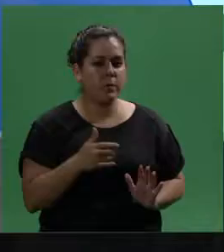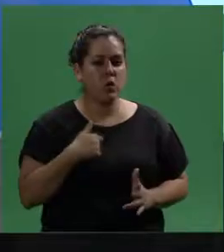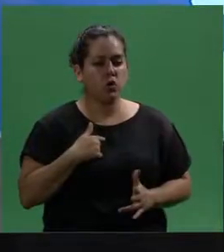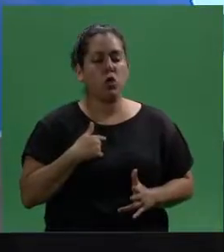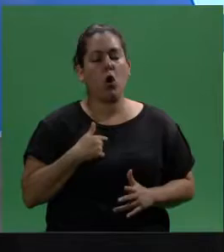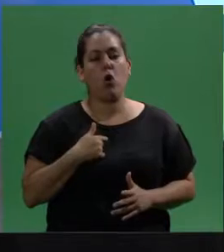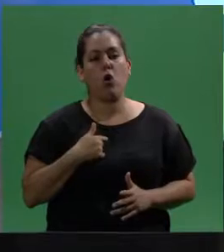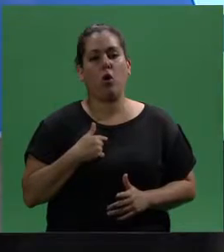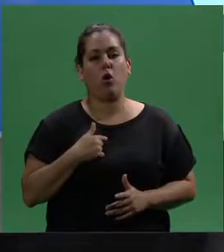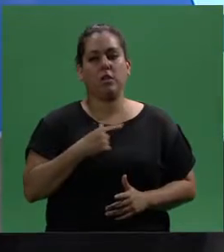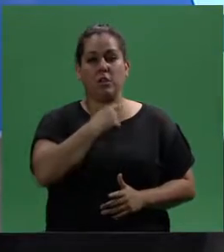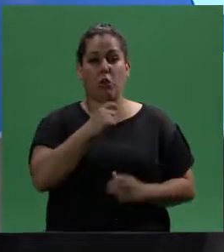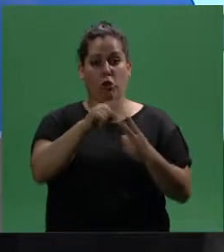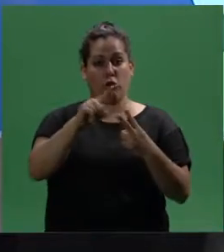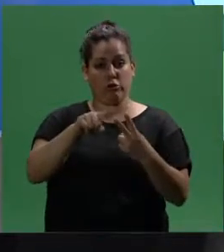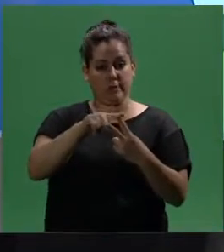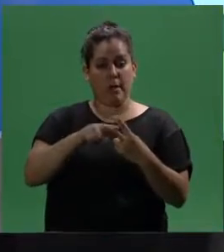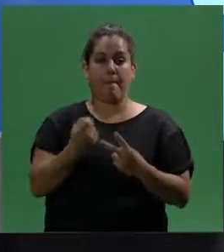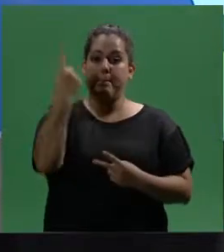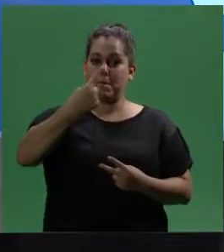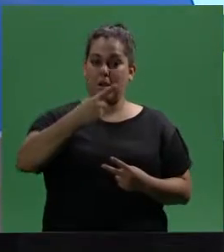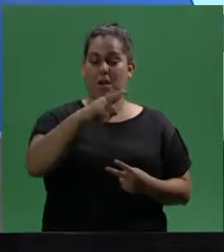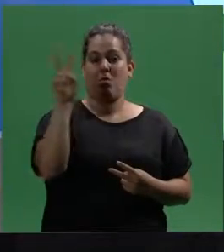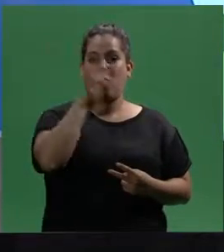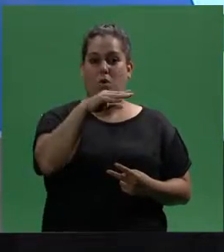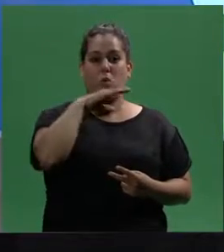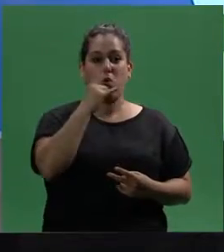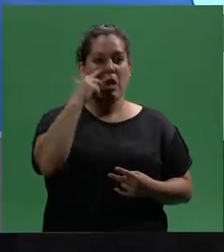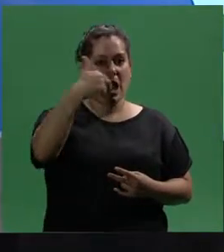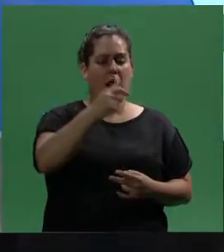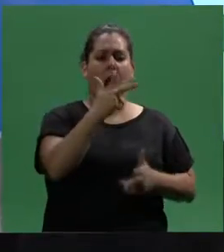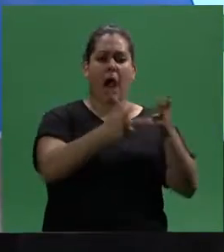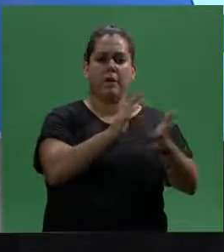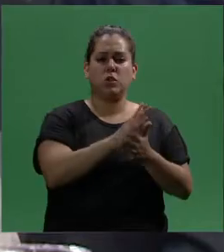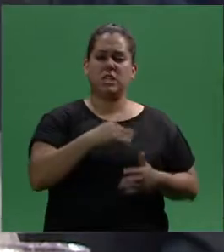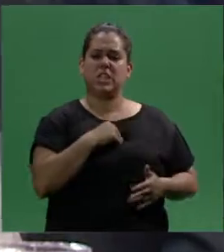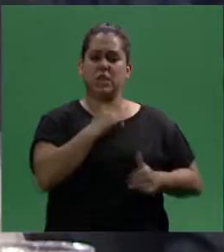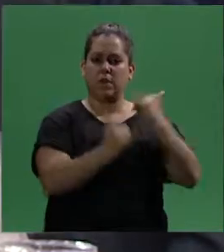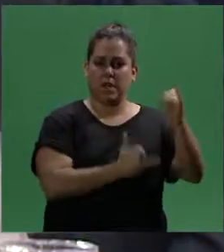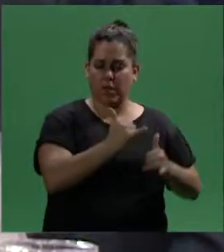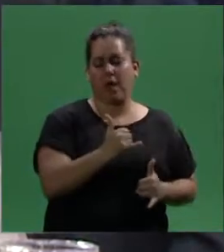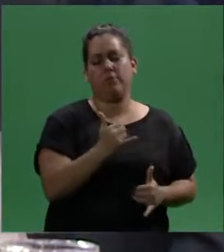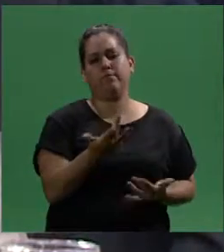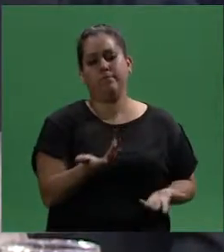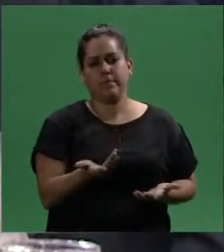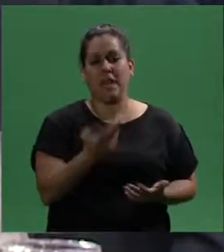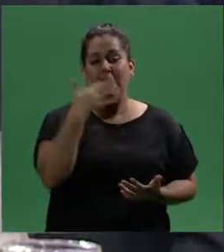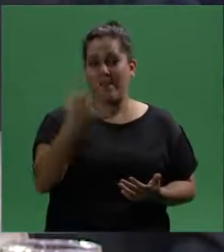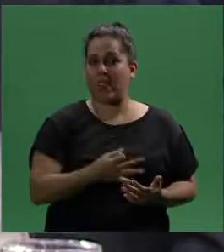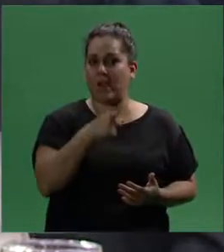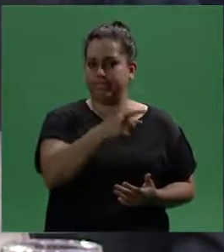dos miradas. La primera de Juliana, hablando de la sensibilidad, hay que resaltar